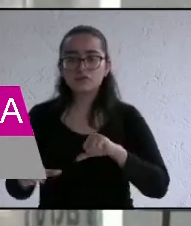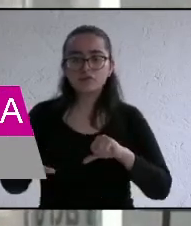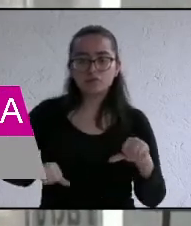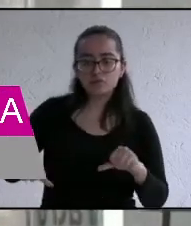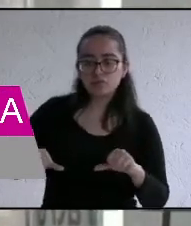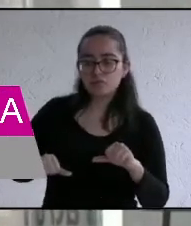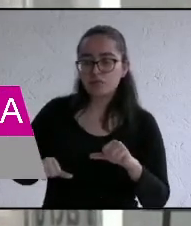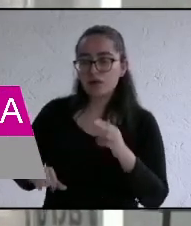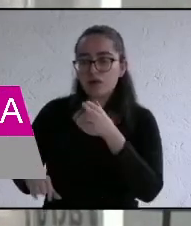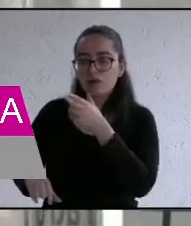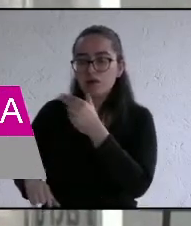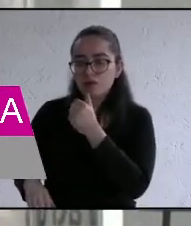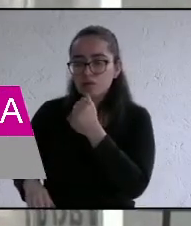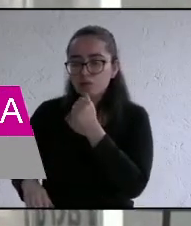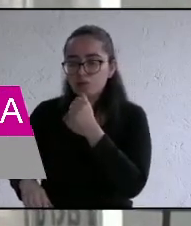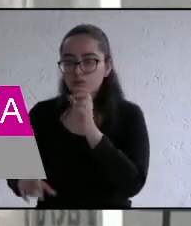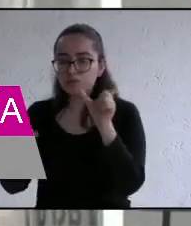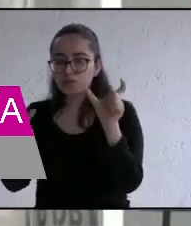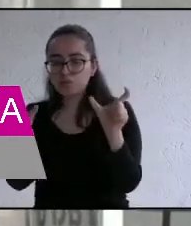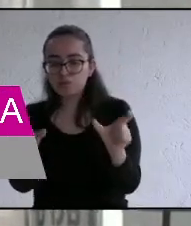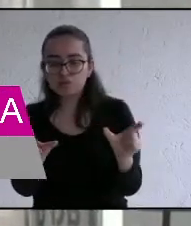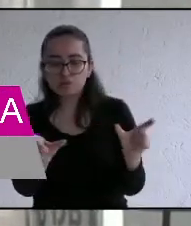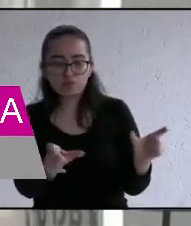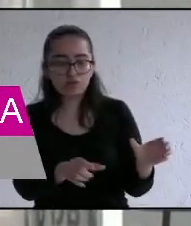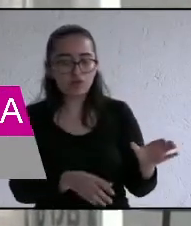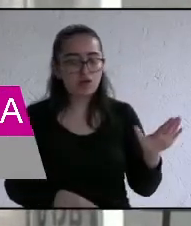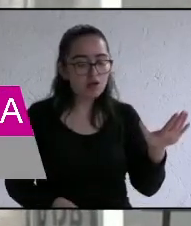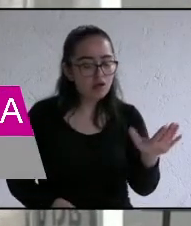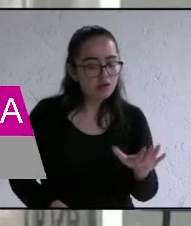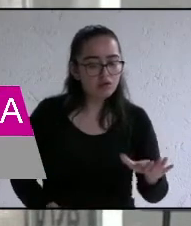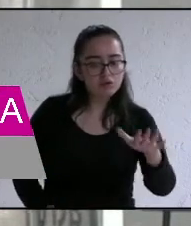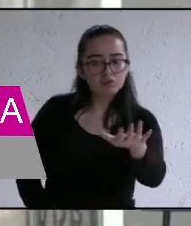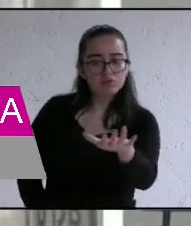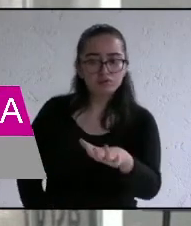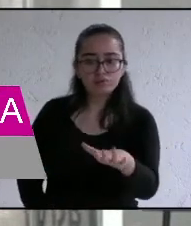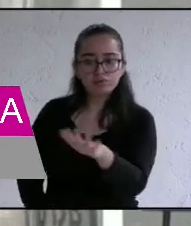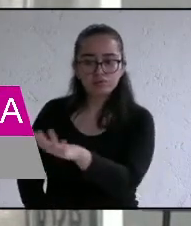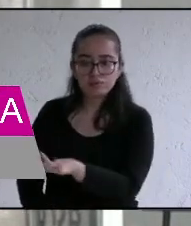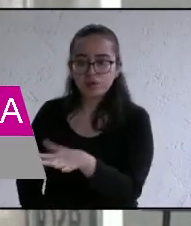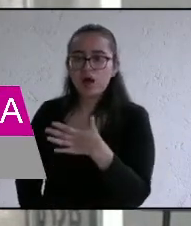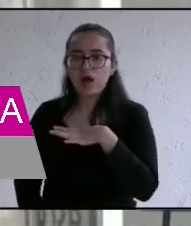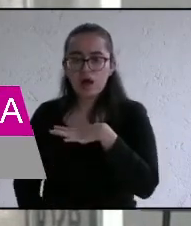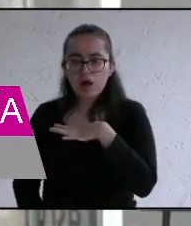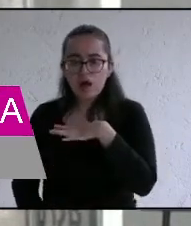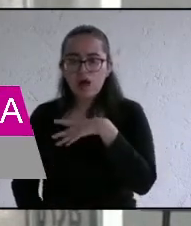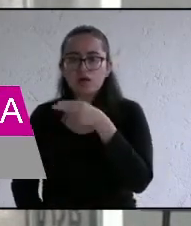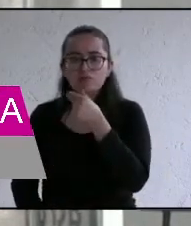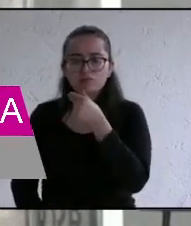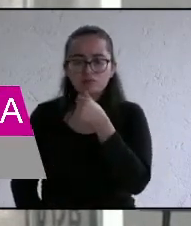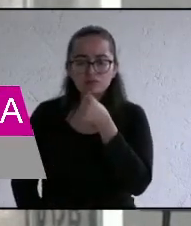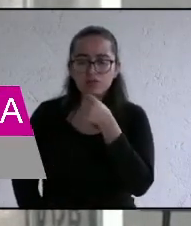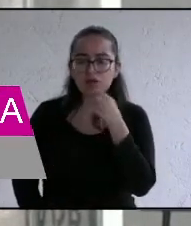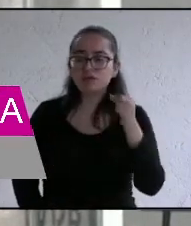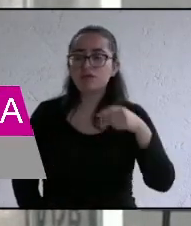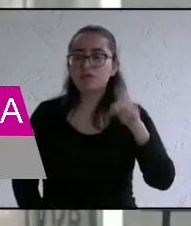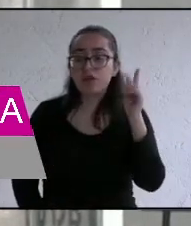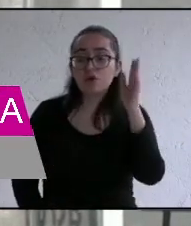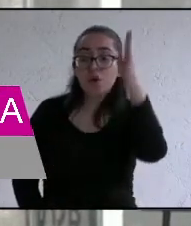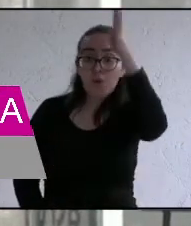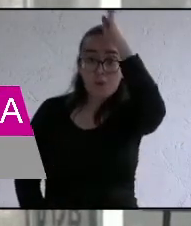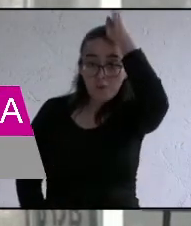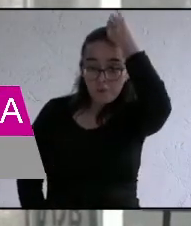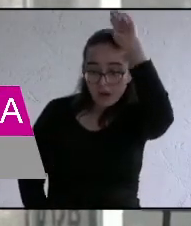módulos donde pues indiscutiblemente debe haber cuerpos policíacos pero también debe haber cuerpos de bomberos